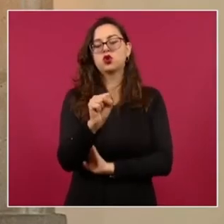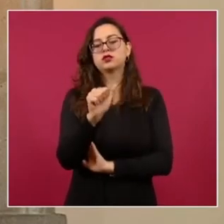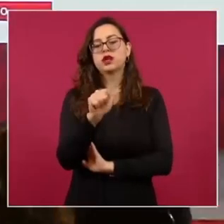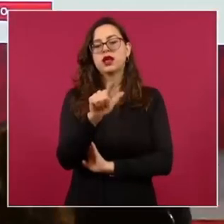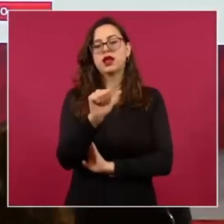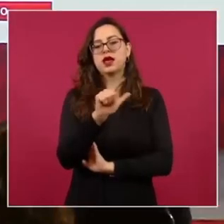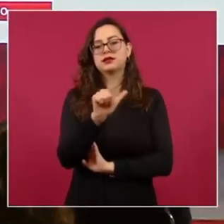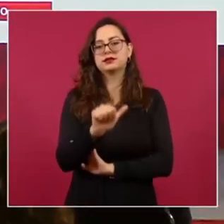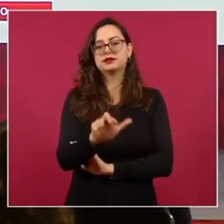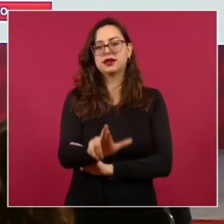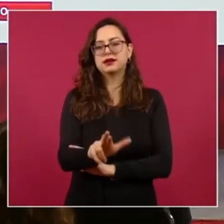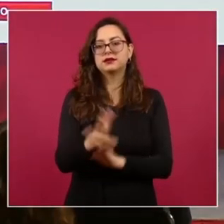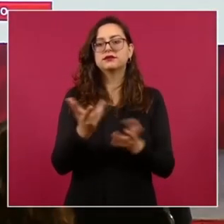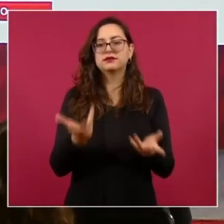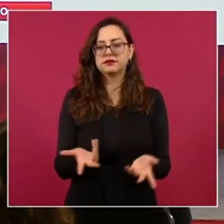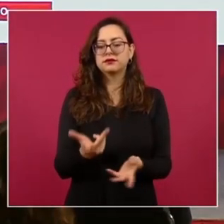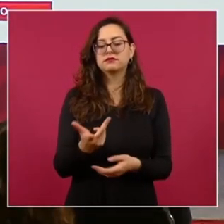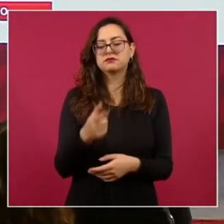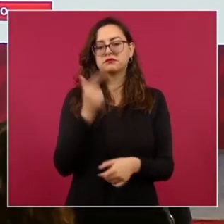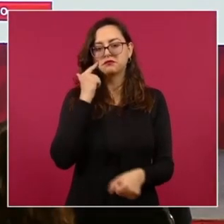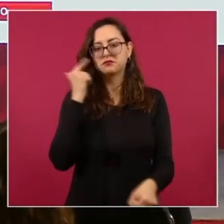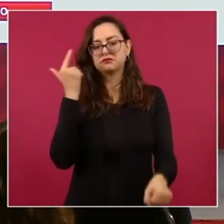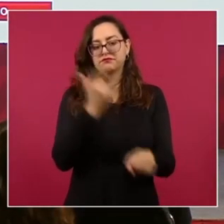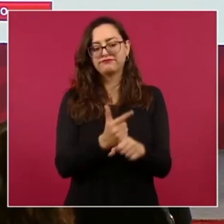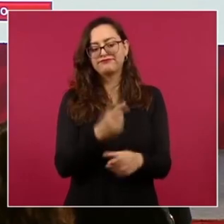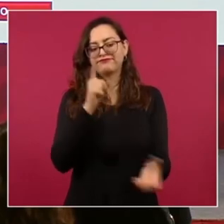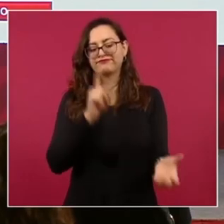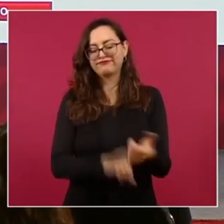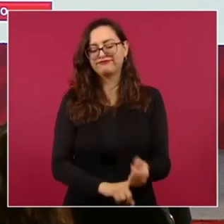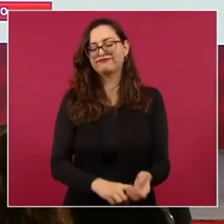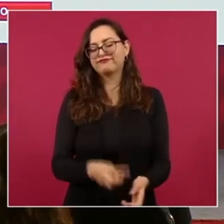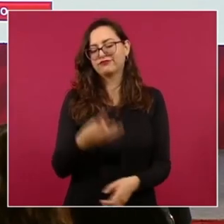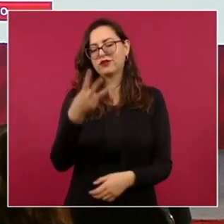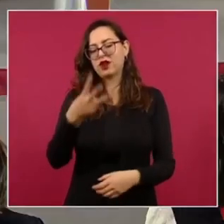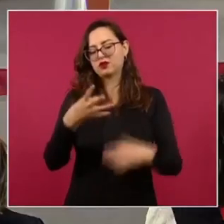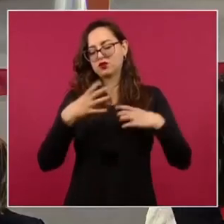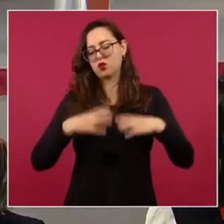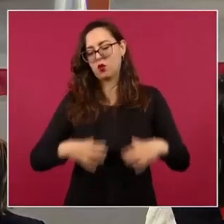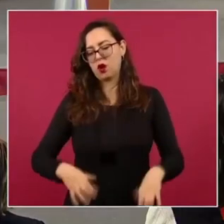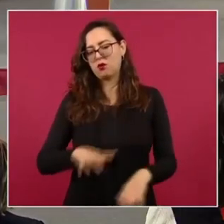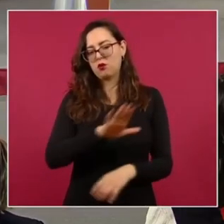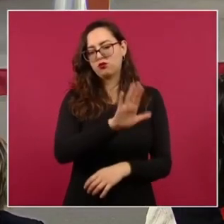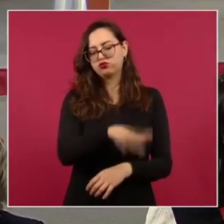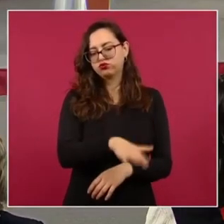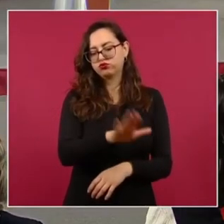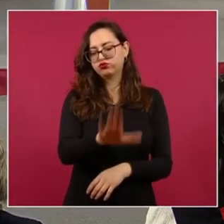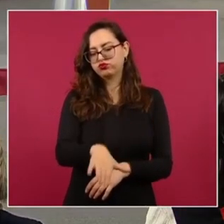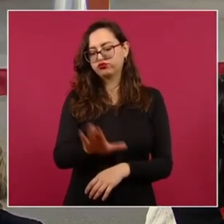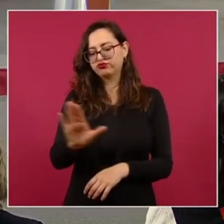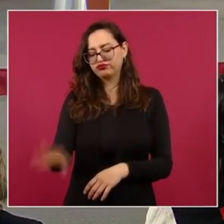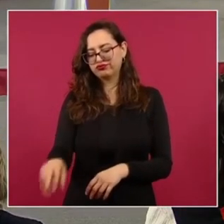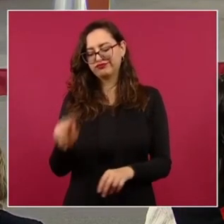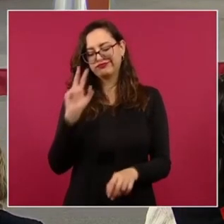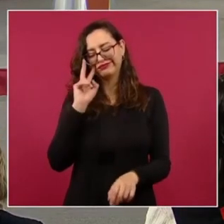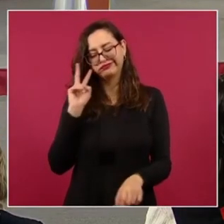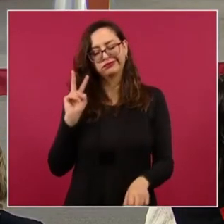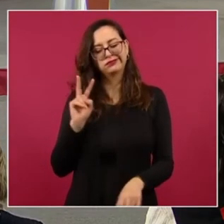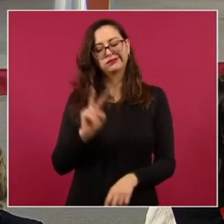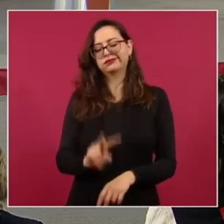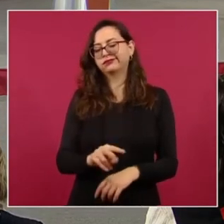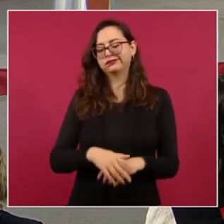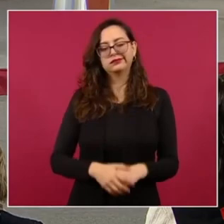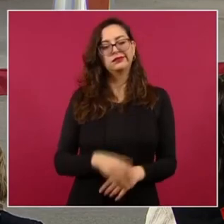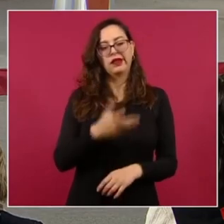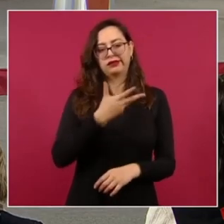localizaron donde fueron detenidos tres cuerpos con impacto de arma de fuego. Se les aseguraron armas largas y